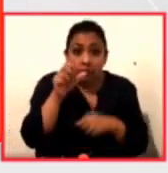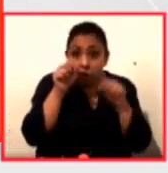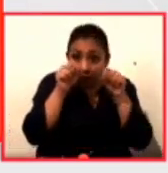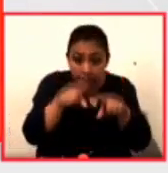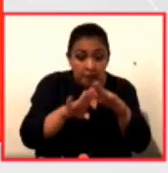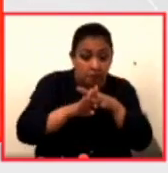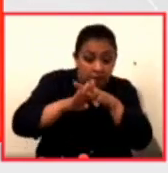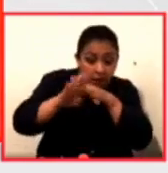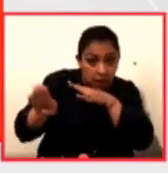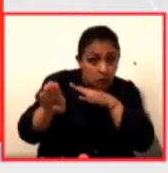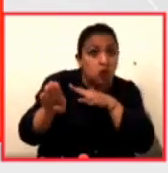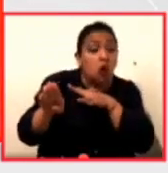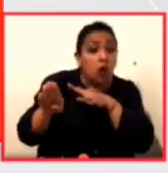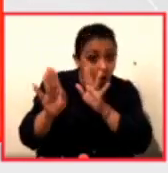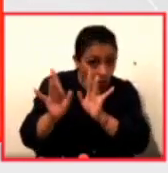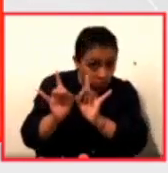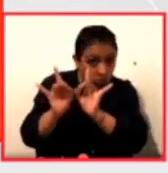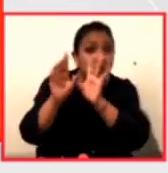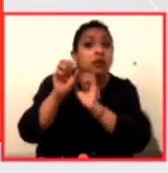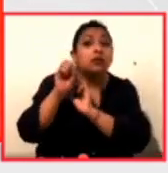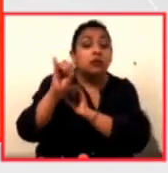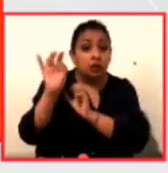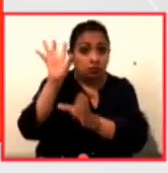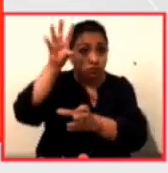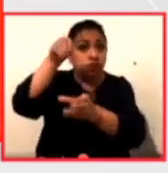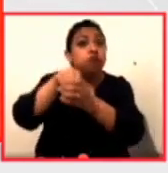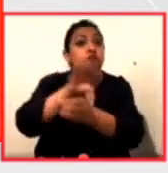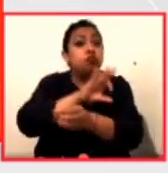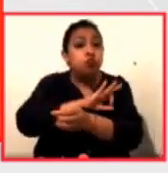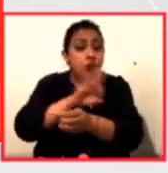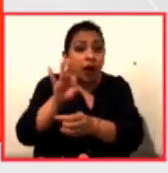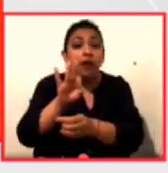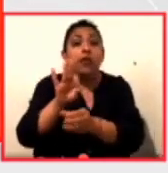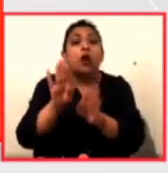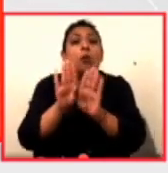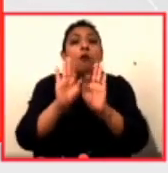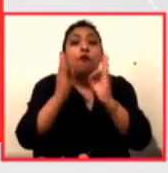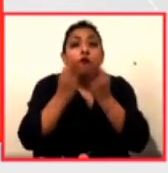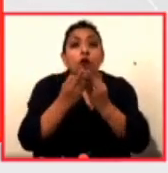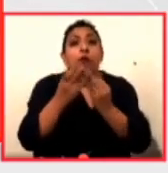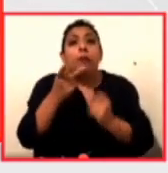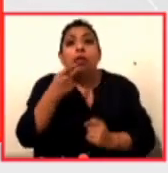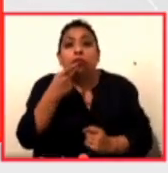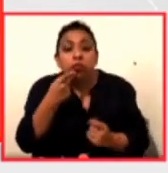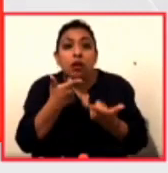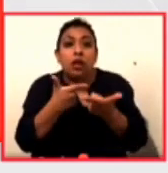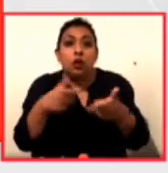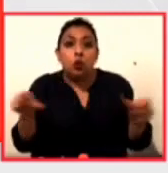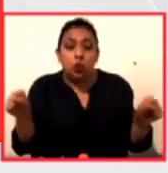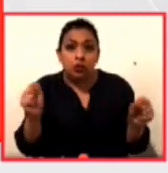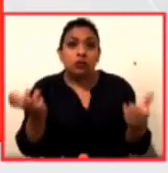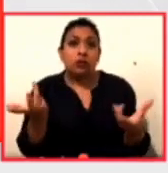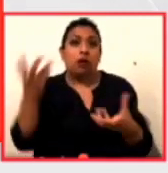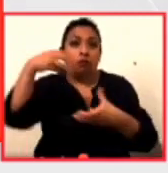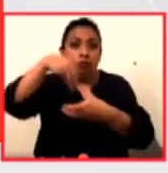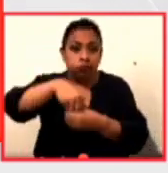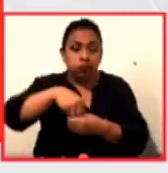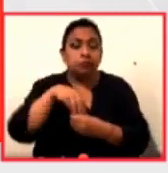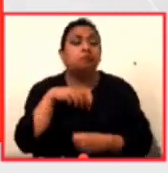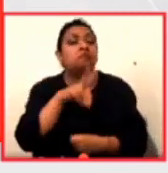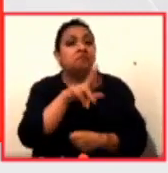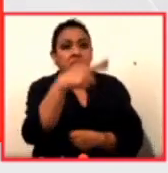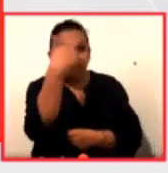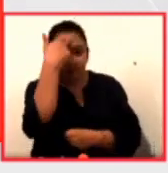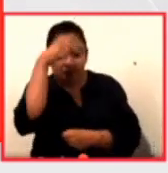es un fenómeno de integración verbal y lingüística. Efectivamente. dice, bueno, aquí se